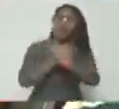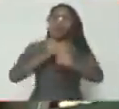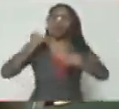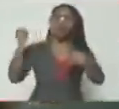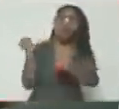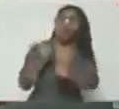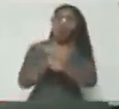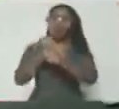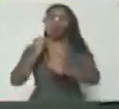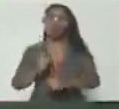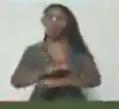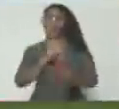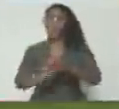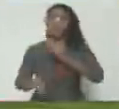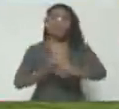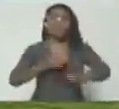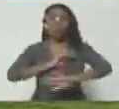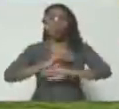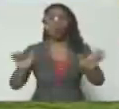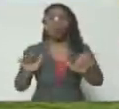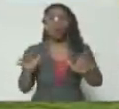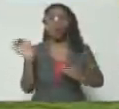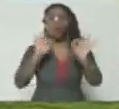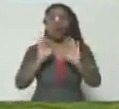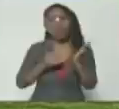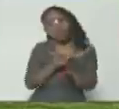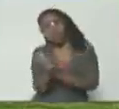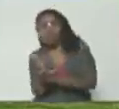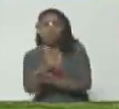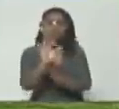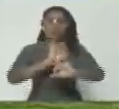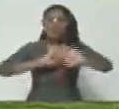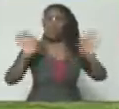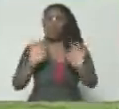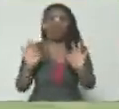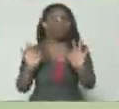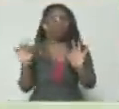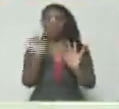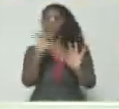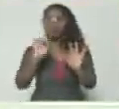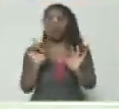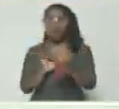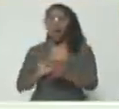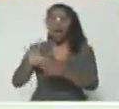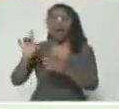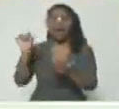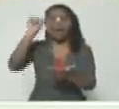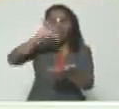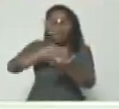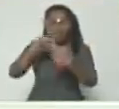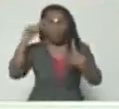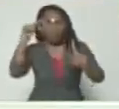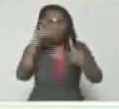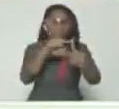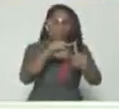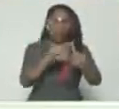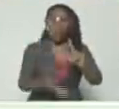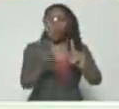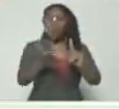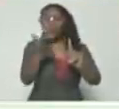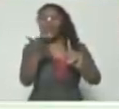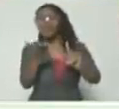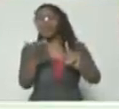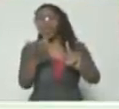Lo que importa es que nadie nos desvíe de ahí, que nadie nos saque del centro. No importa